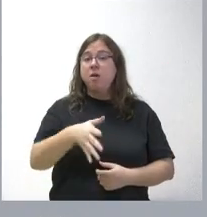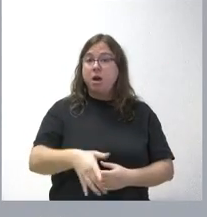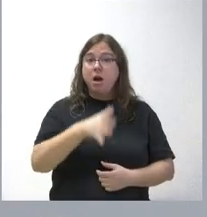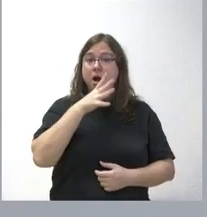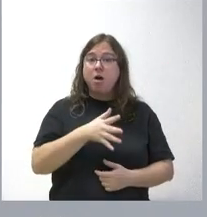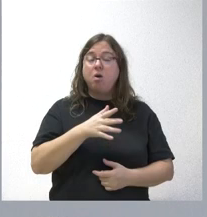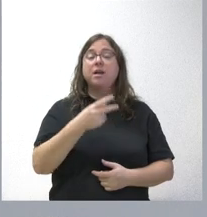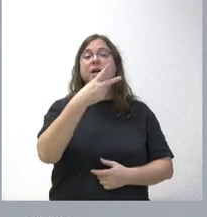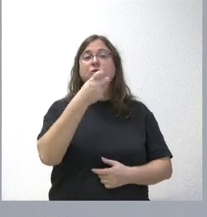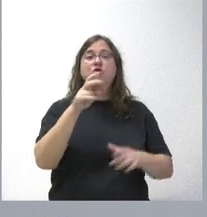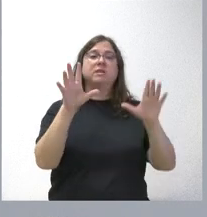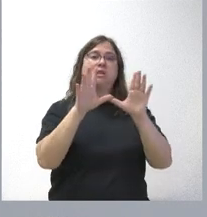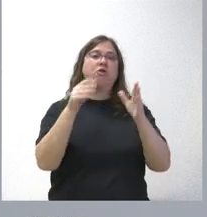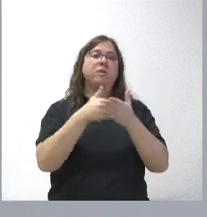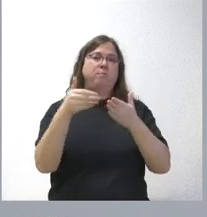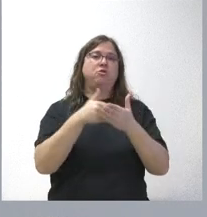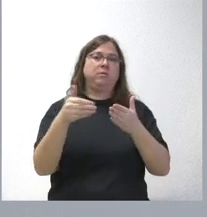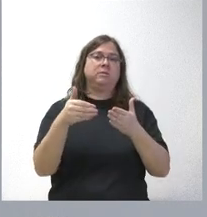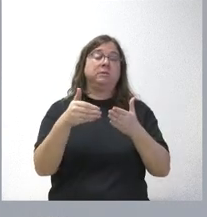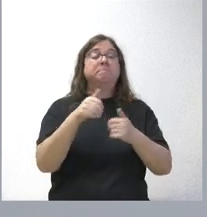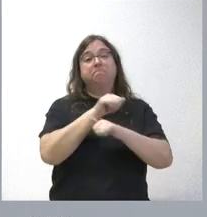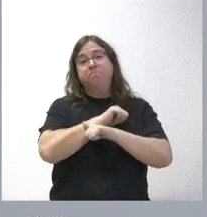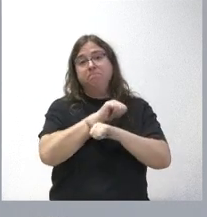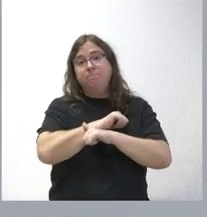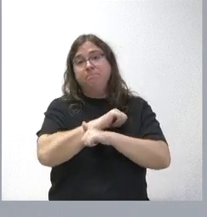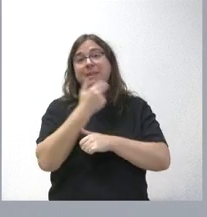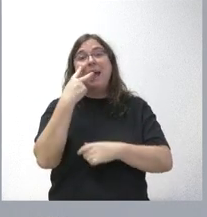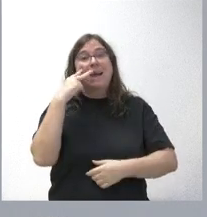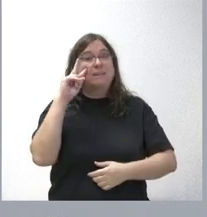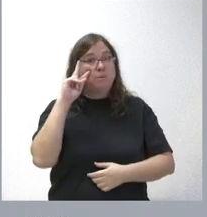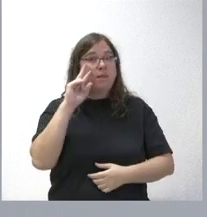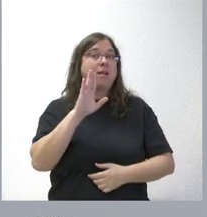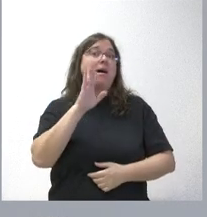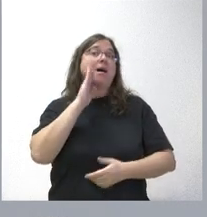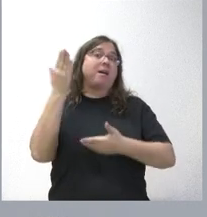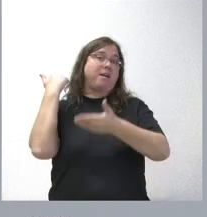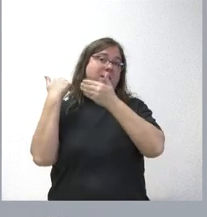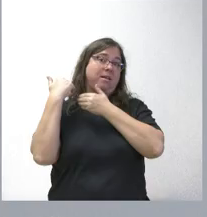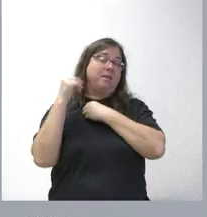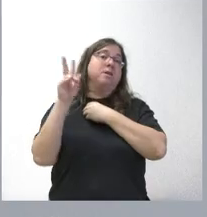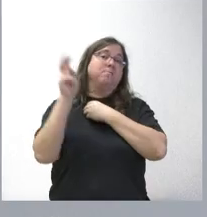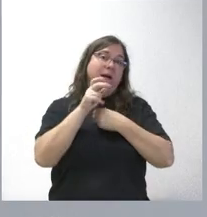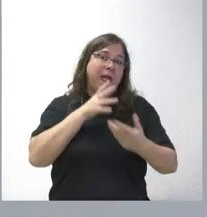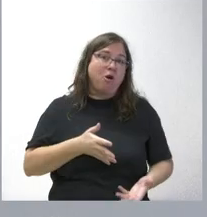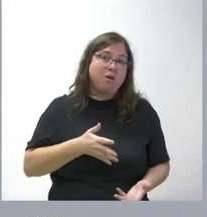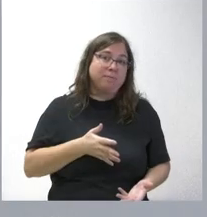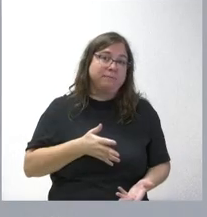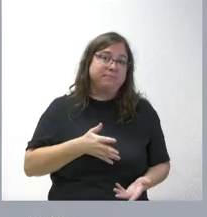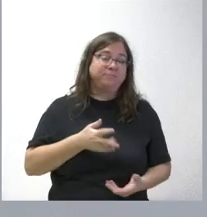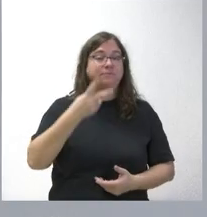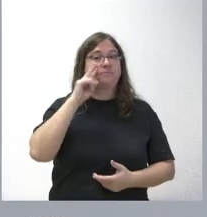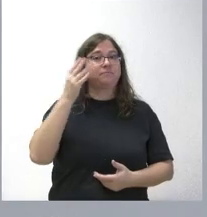cifra de 210 millones de euros. Esperemos que la experiencia de aquel momento sea útil ahora, que la experiencia